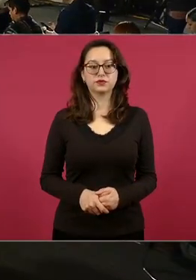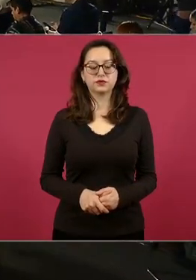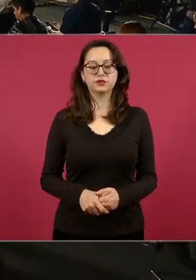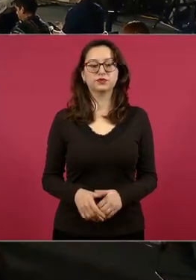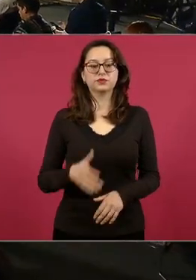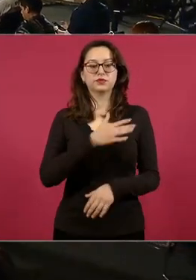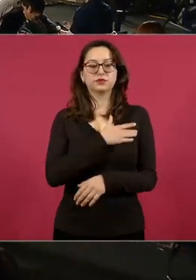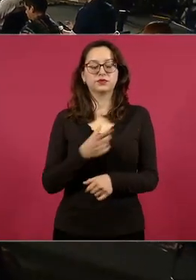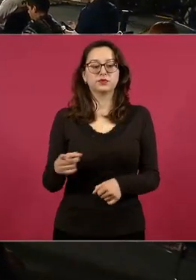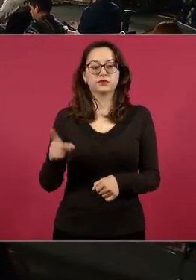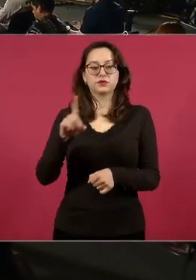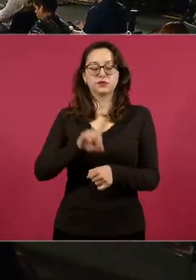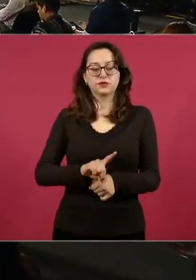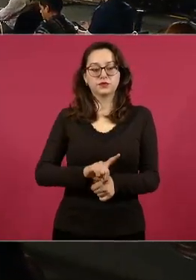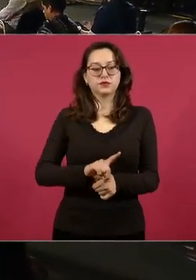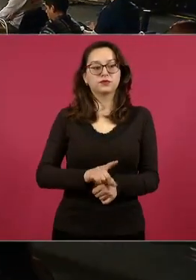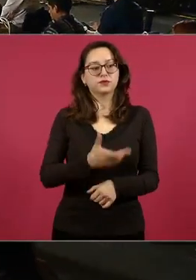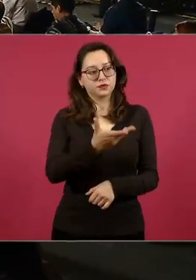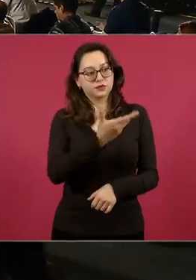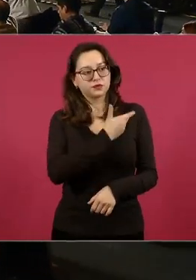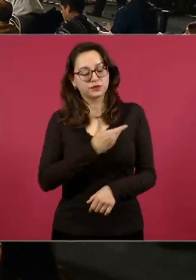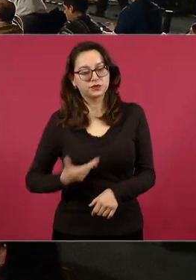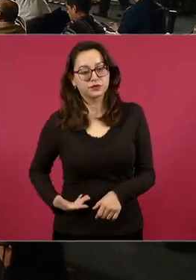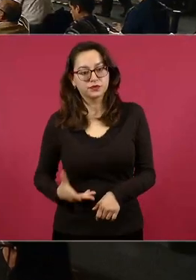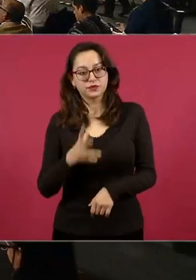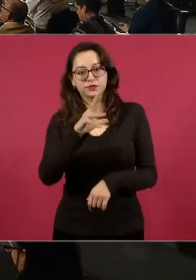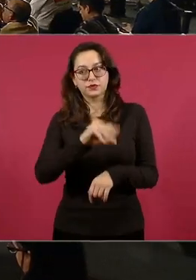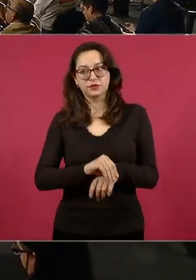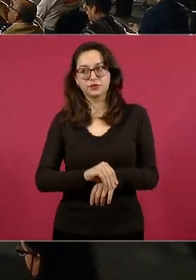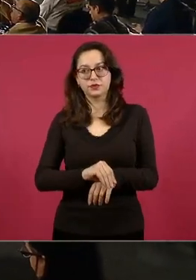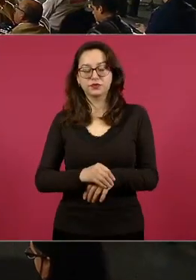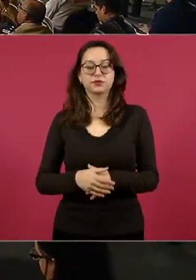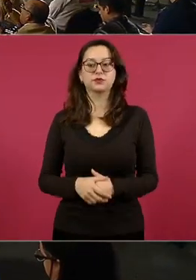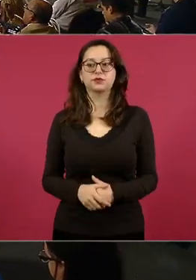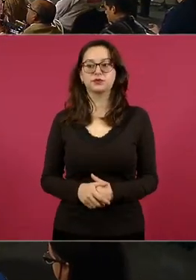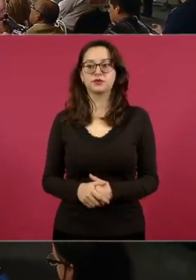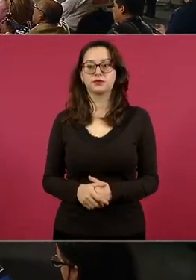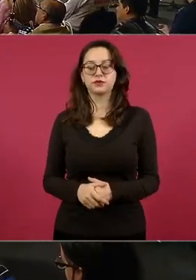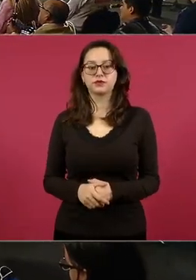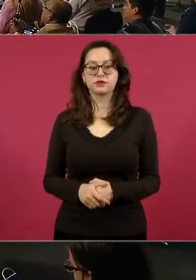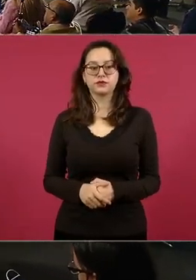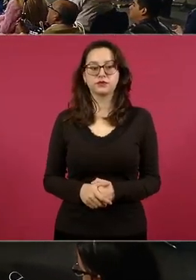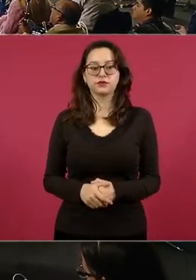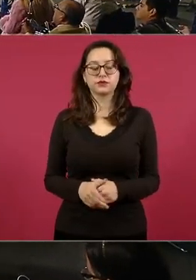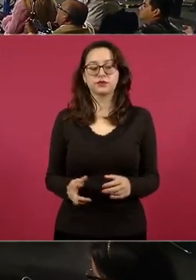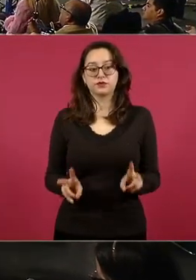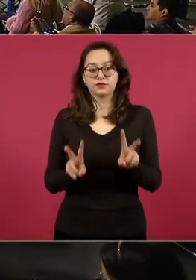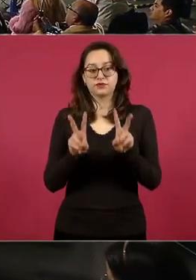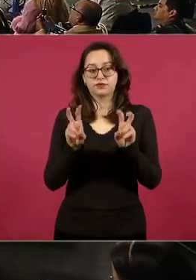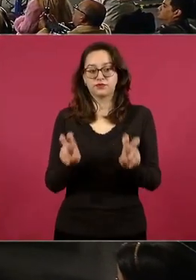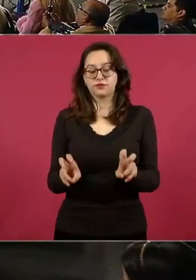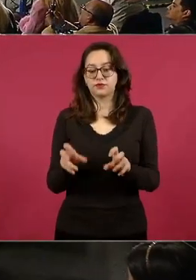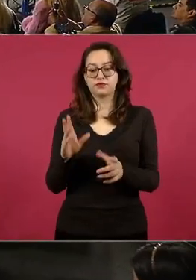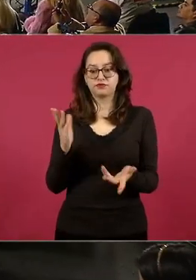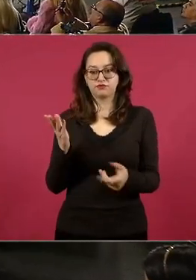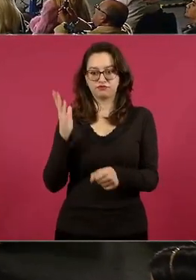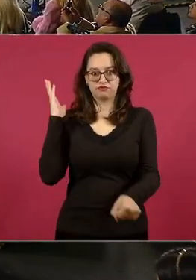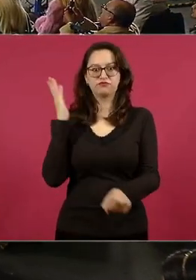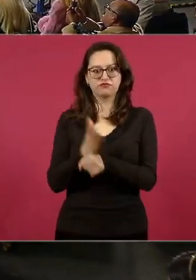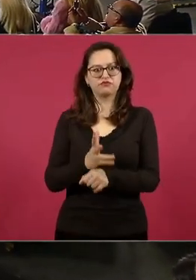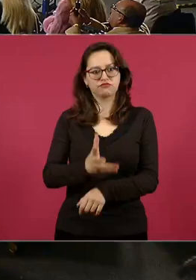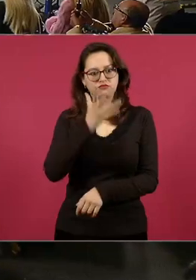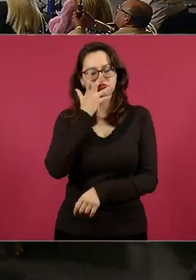Buenos días, con su permiso, señor presidente. Voy a permitir dar el avance de cero impunidad, esto del 14 al